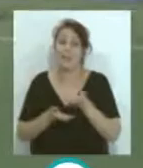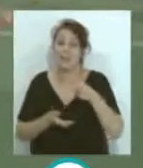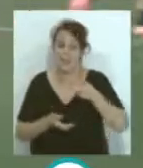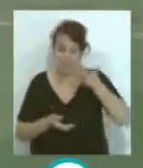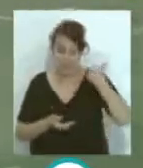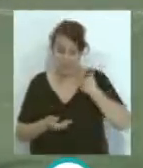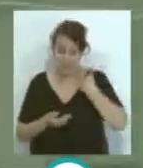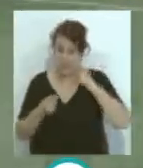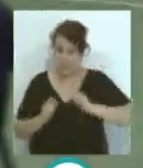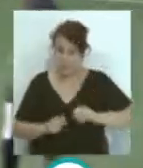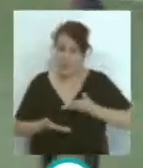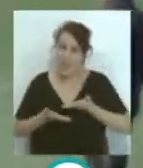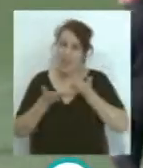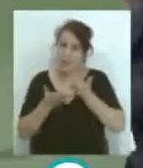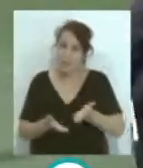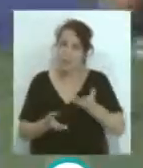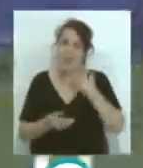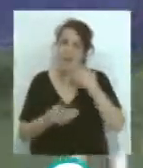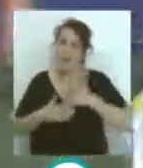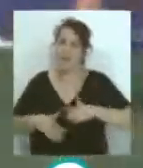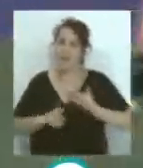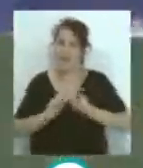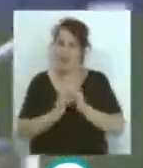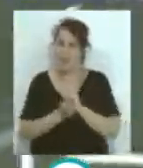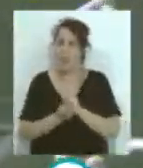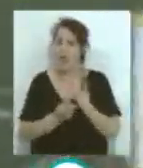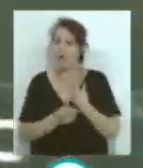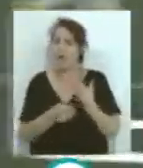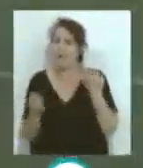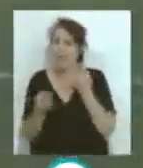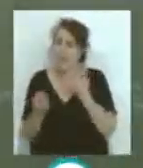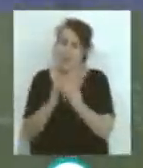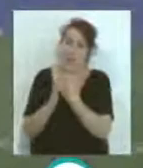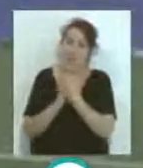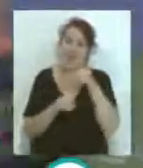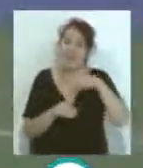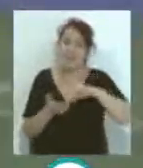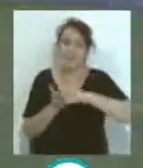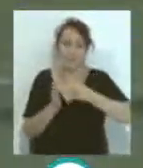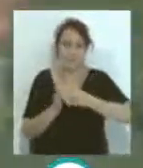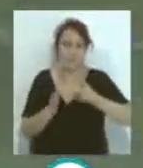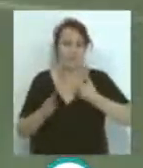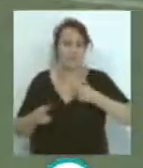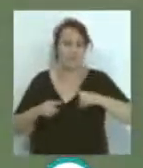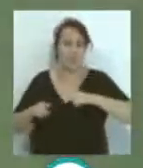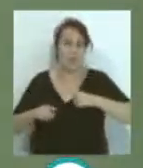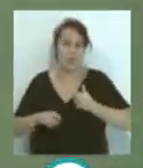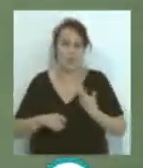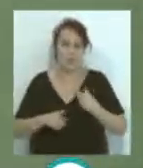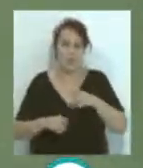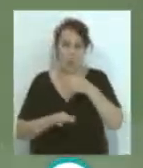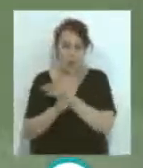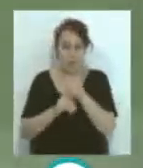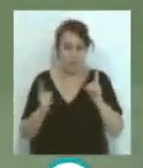sentimiento del vestuario... ...en algunas cuestiones... ...y ahí sí... ...en ciertos momentos el entrenador... ...sí que aparece para intervenir directamente... ...con el jugador para